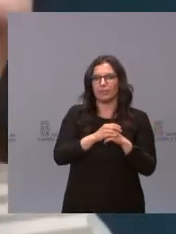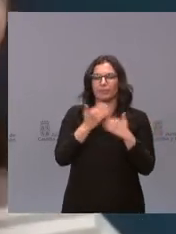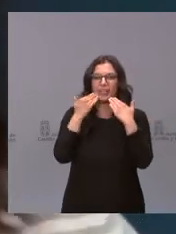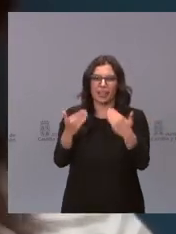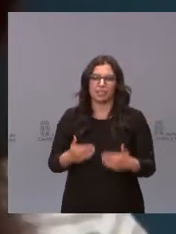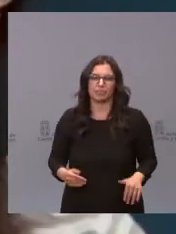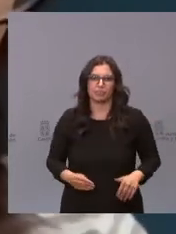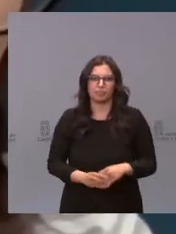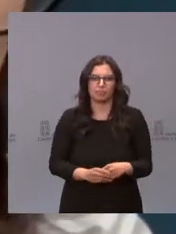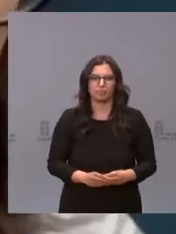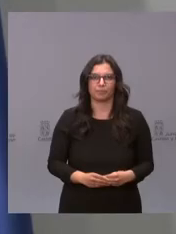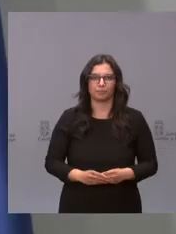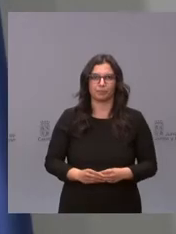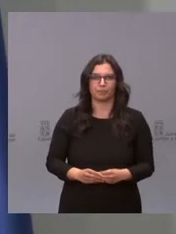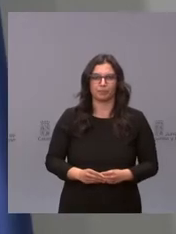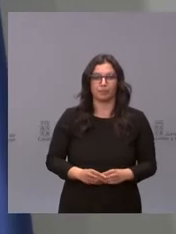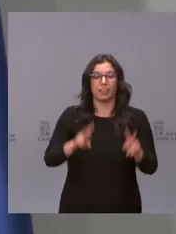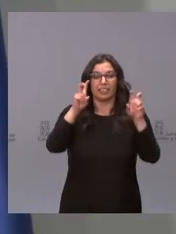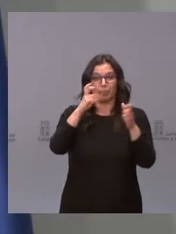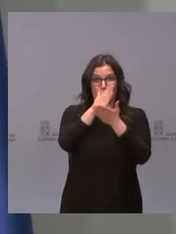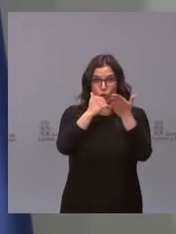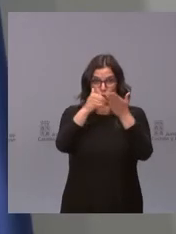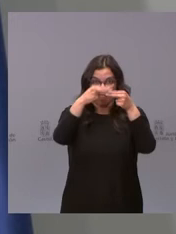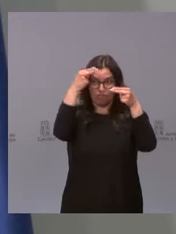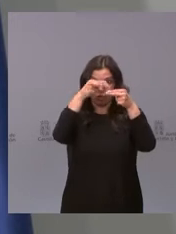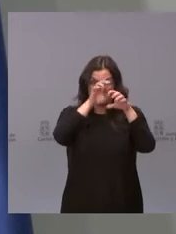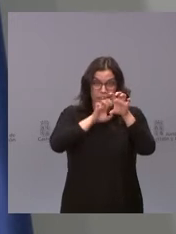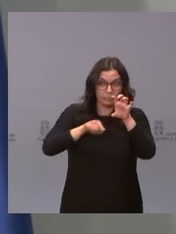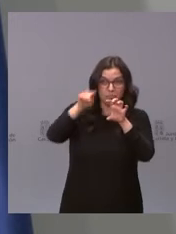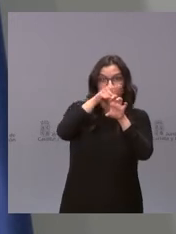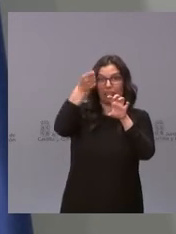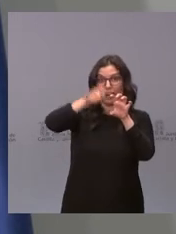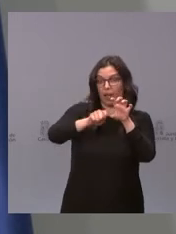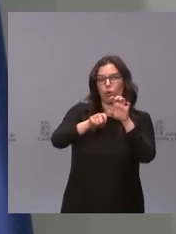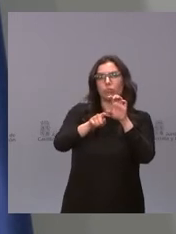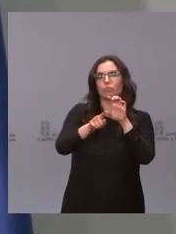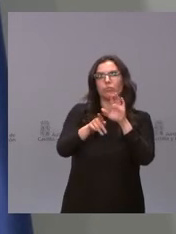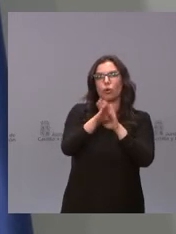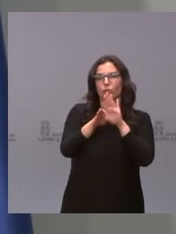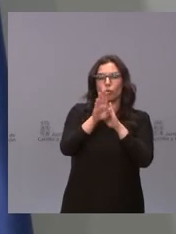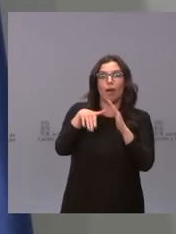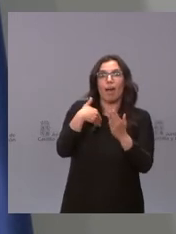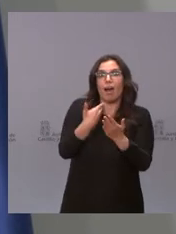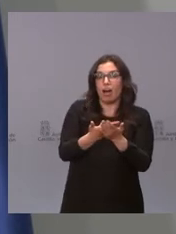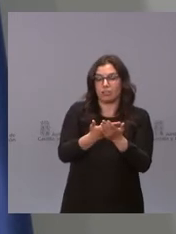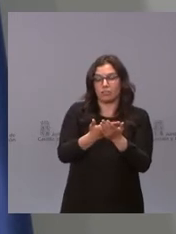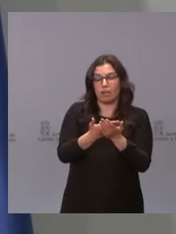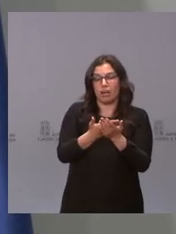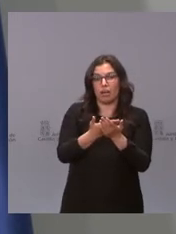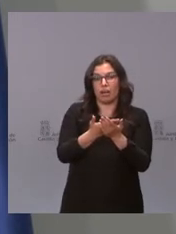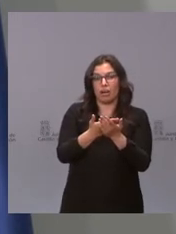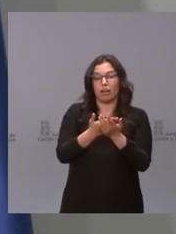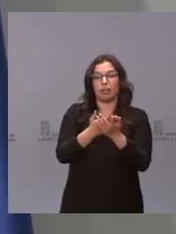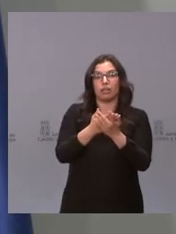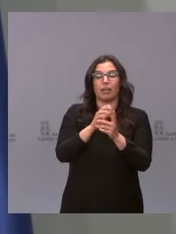gracias. Sí, sobre el cierre de la comunidad se va a mantener en principio, como hemos dicho, hasta el final del